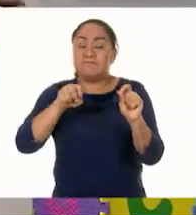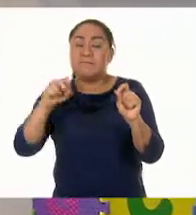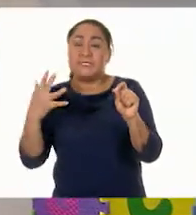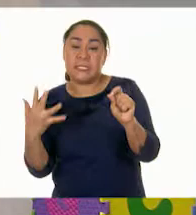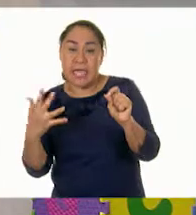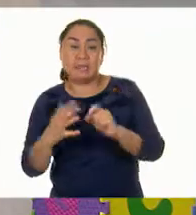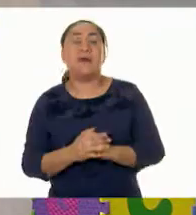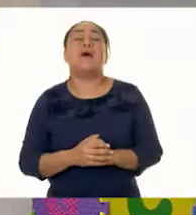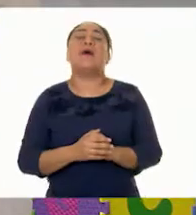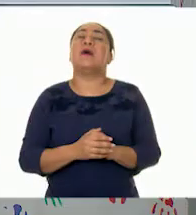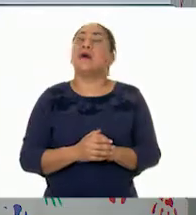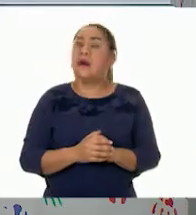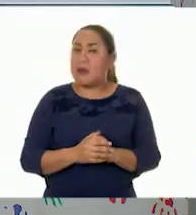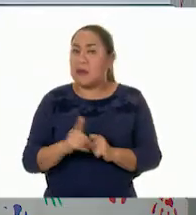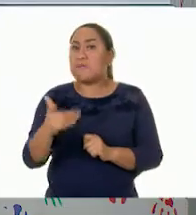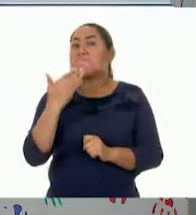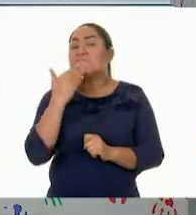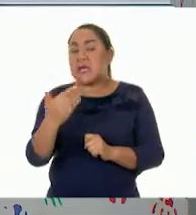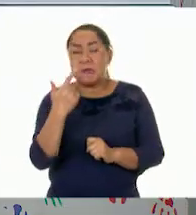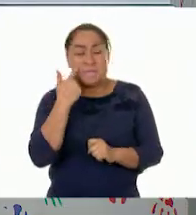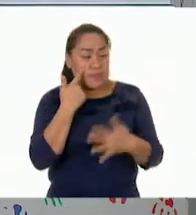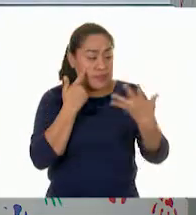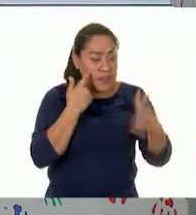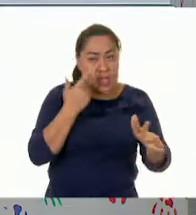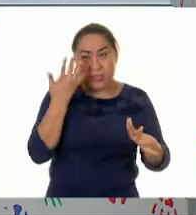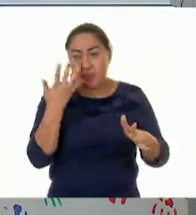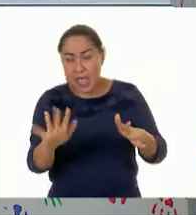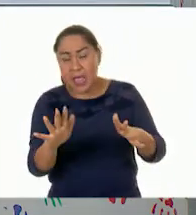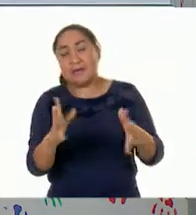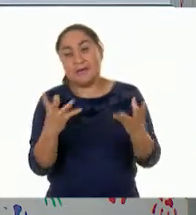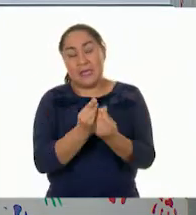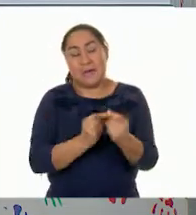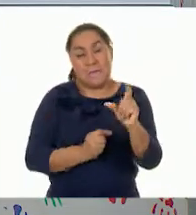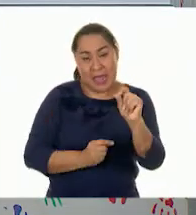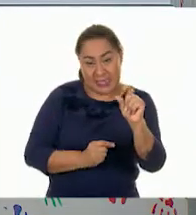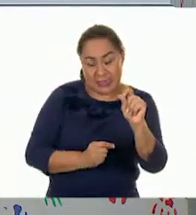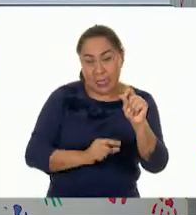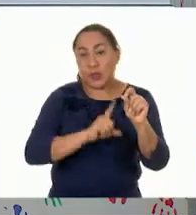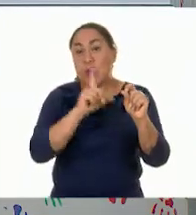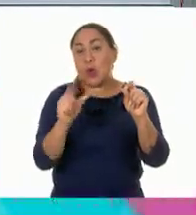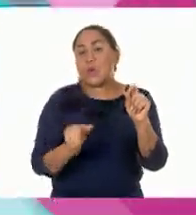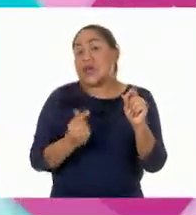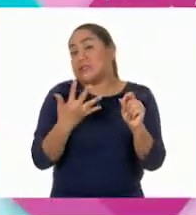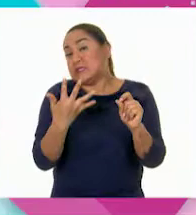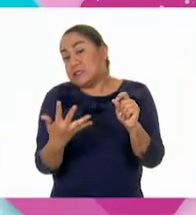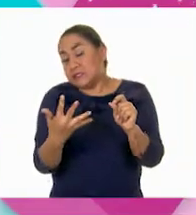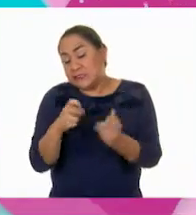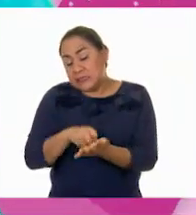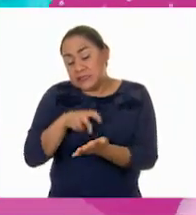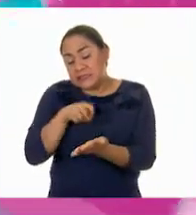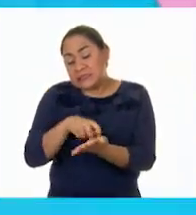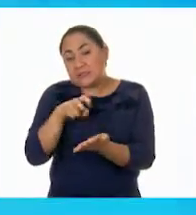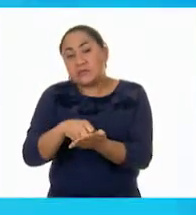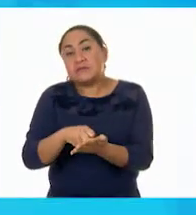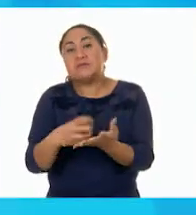Así Igual a 20. Y las 5 unidades, que al sumar 20 más 5 nos da